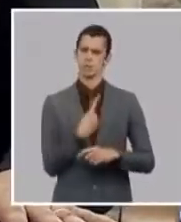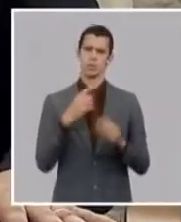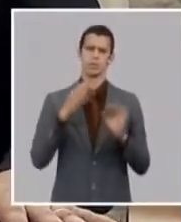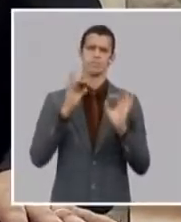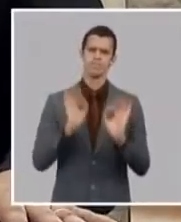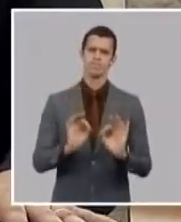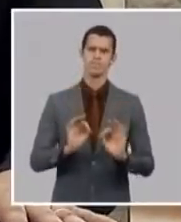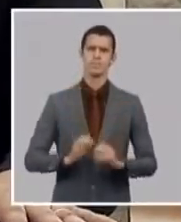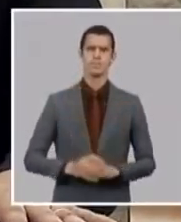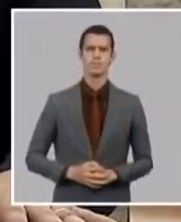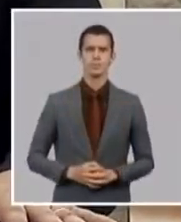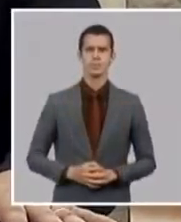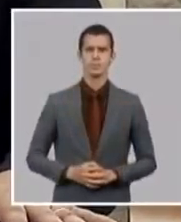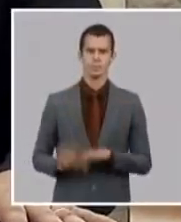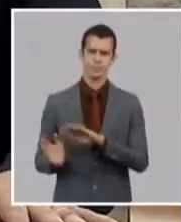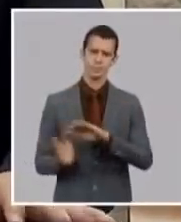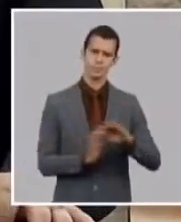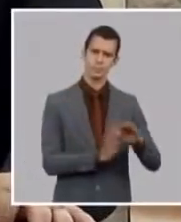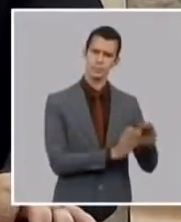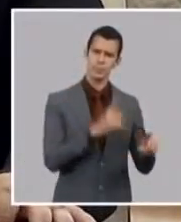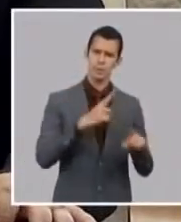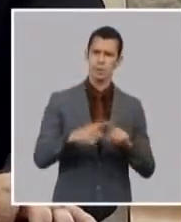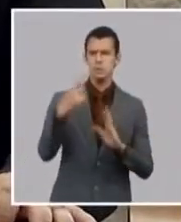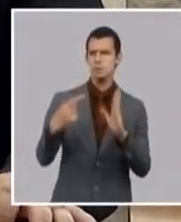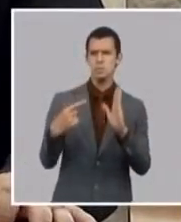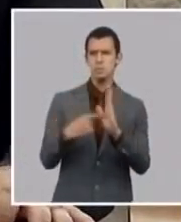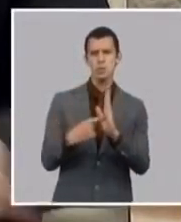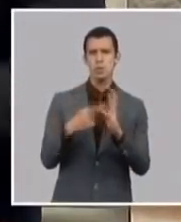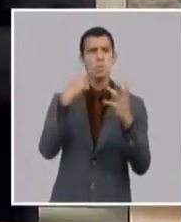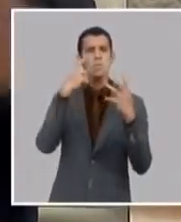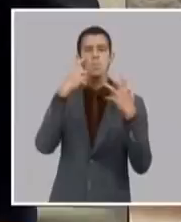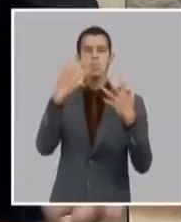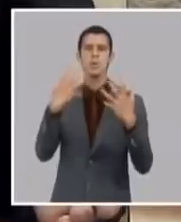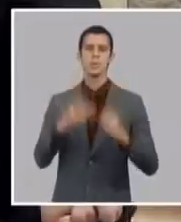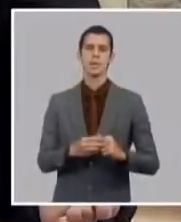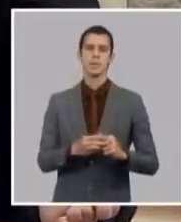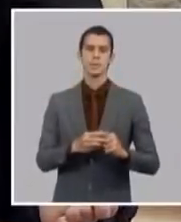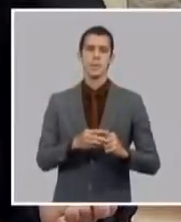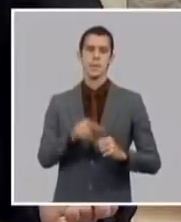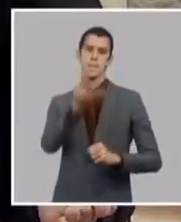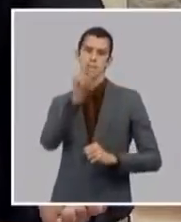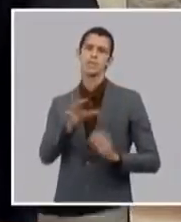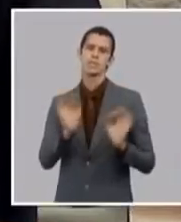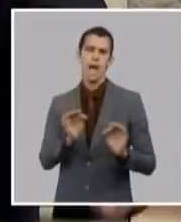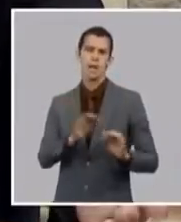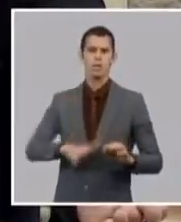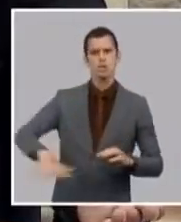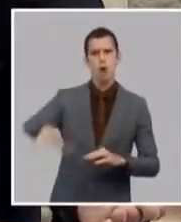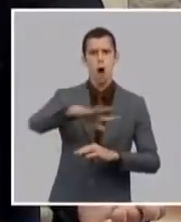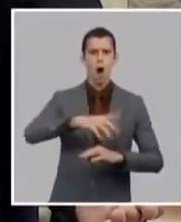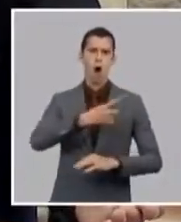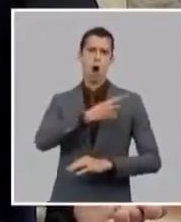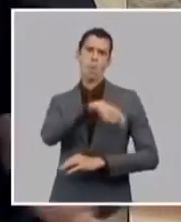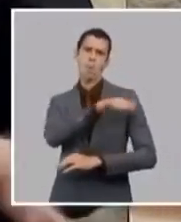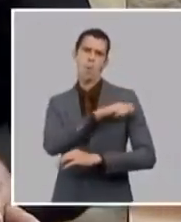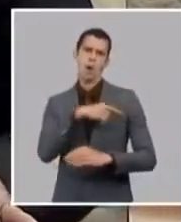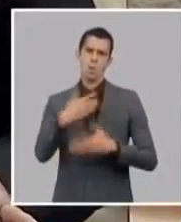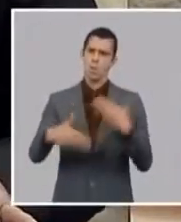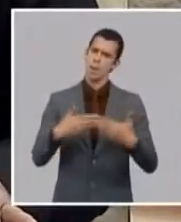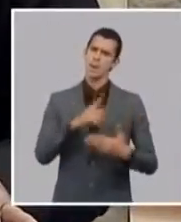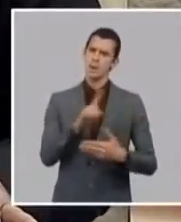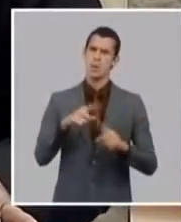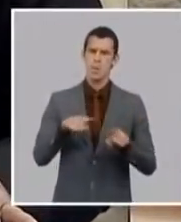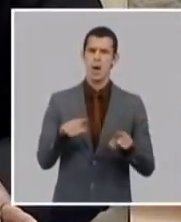también es sensible muy sensible y que no impacta en toda la población del país una parte de ella pero una parte que no es